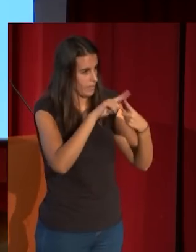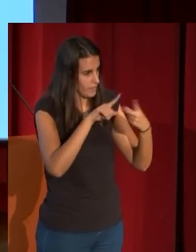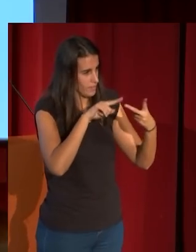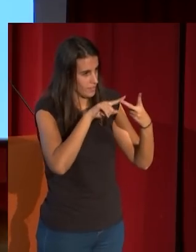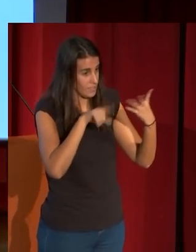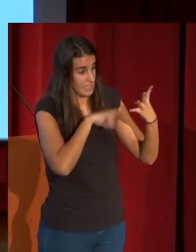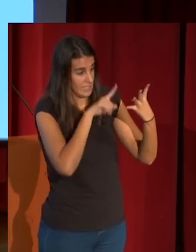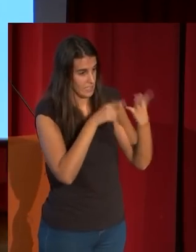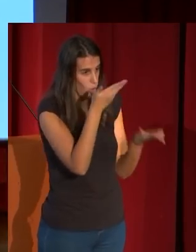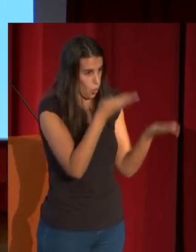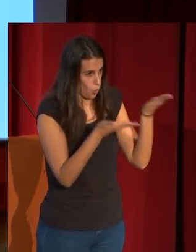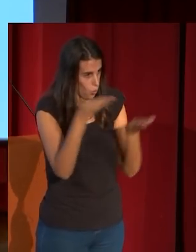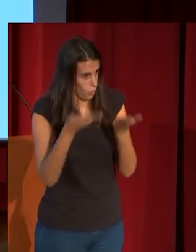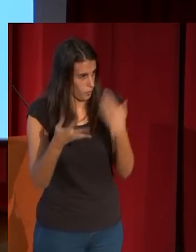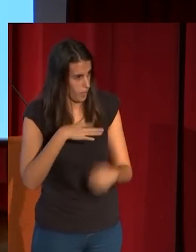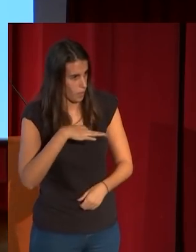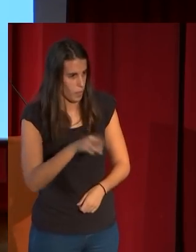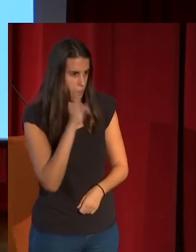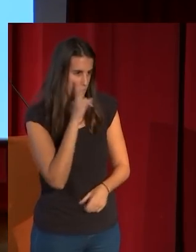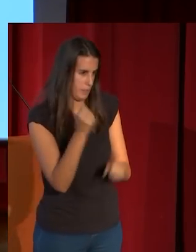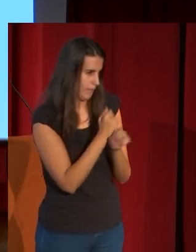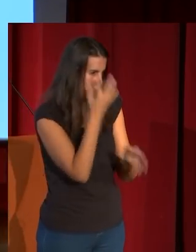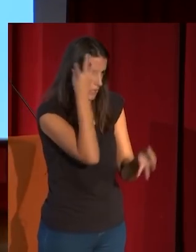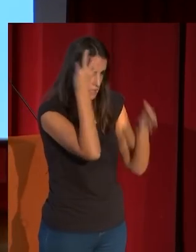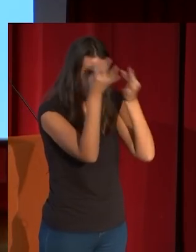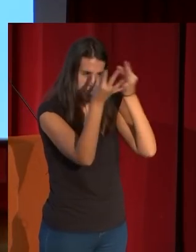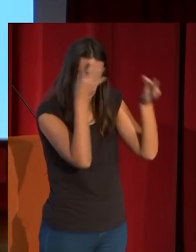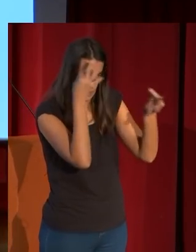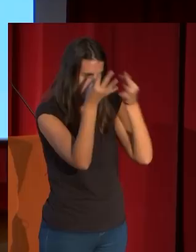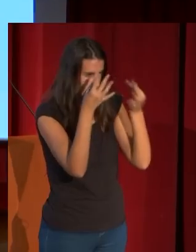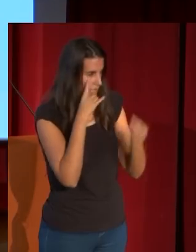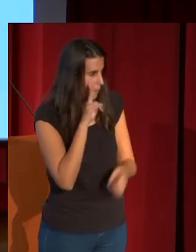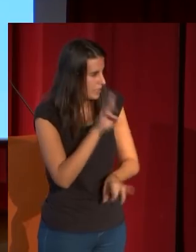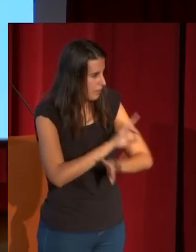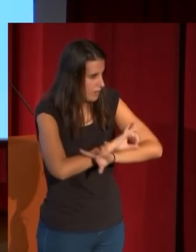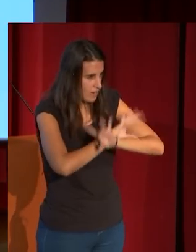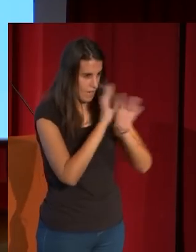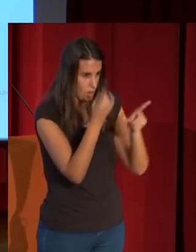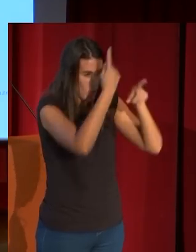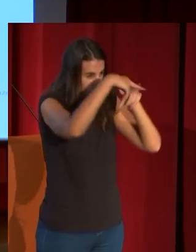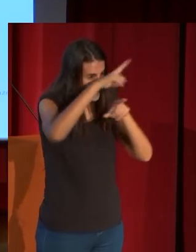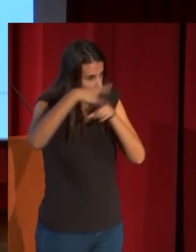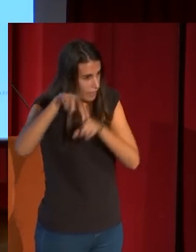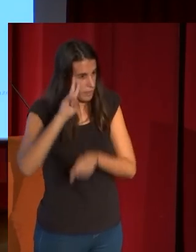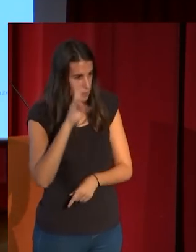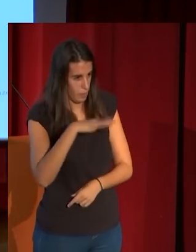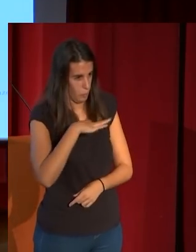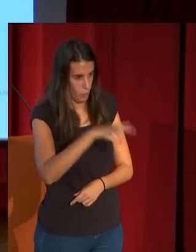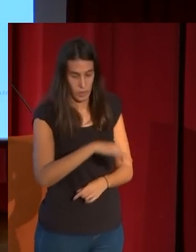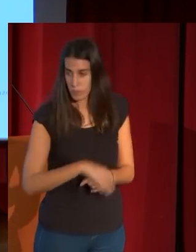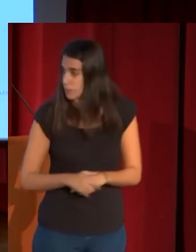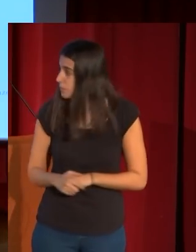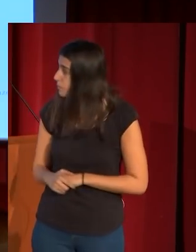realmente se ven con toda claridad las diferencias. Y finalmente la prueba